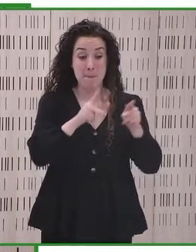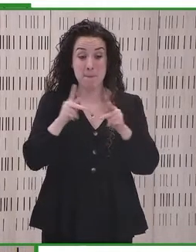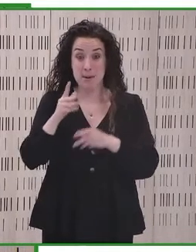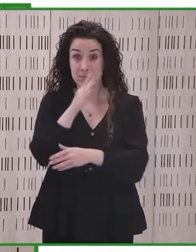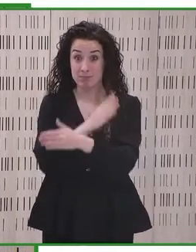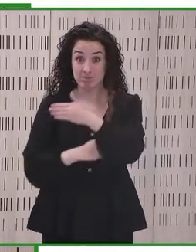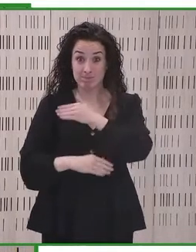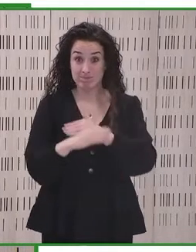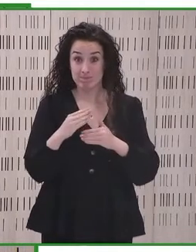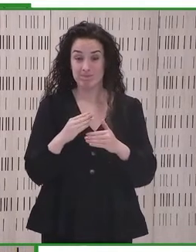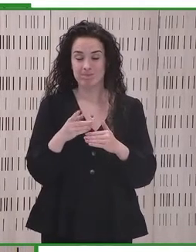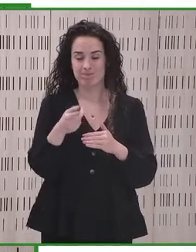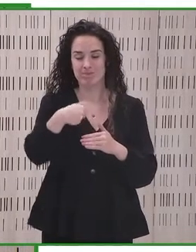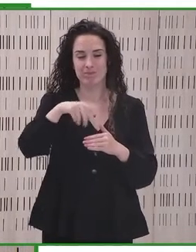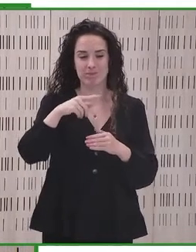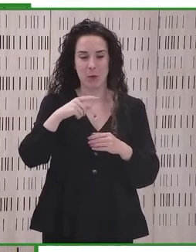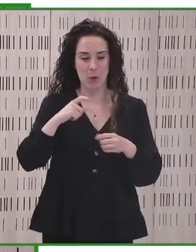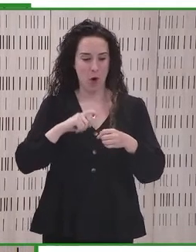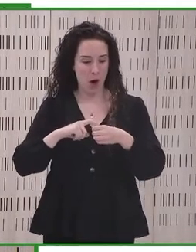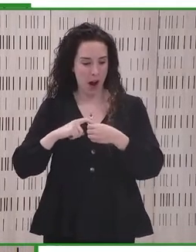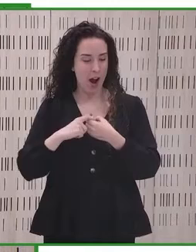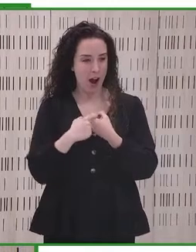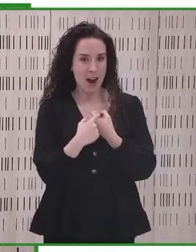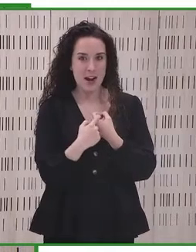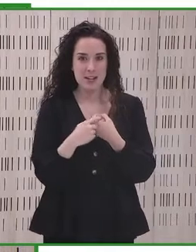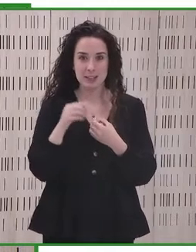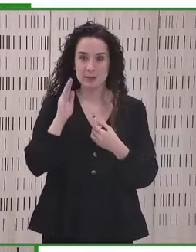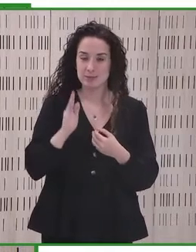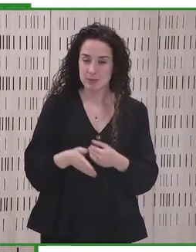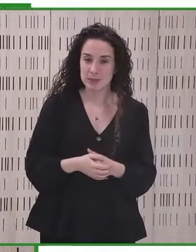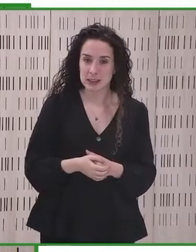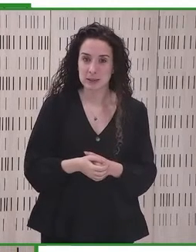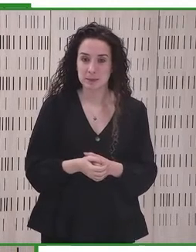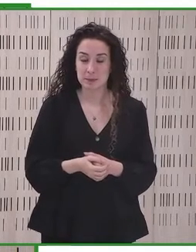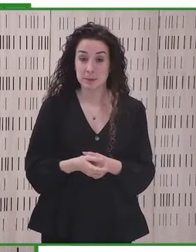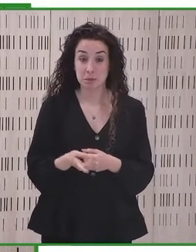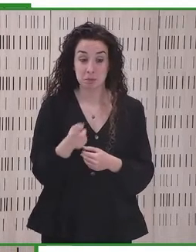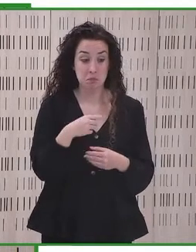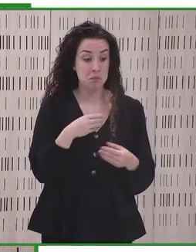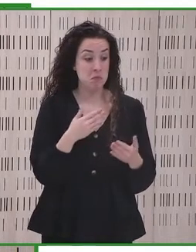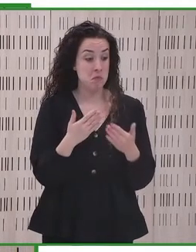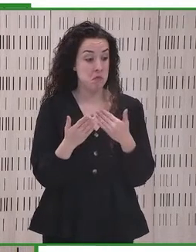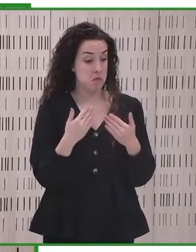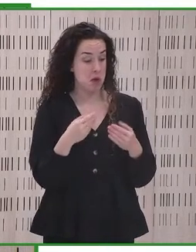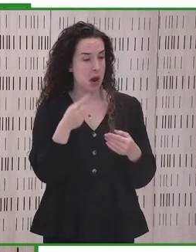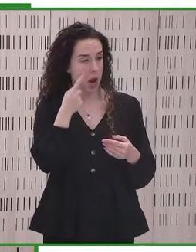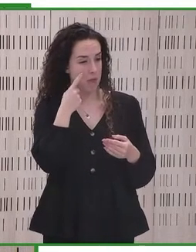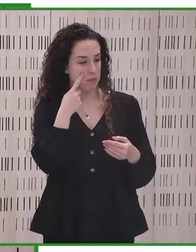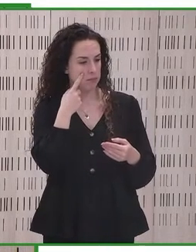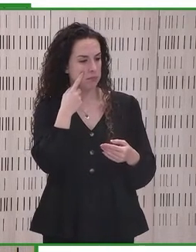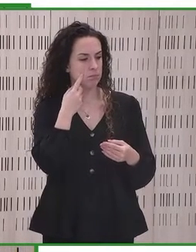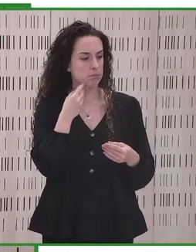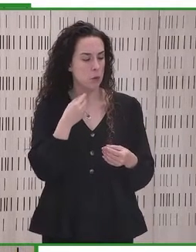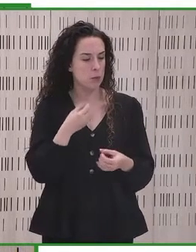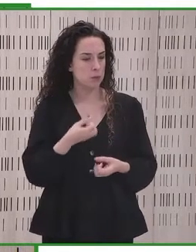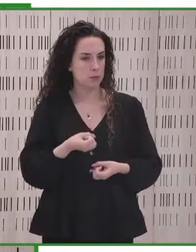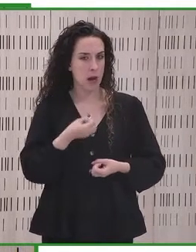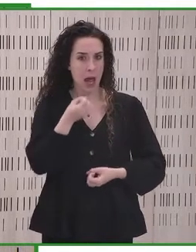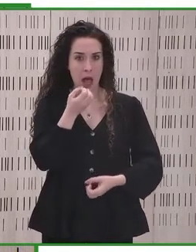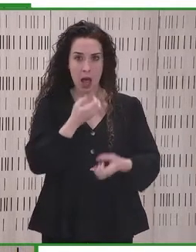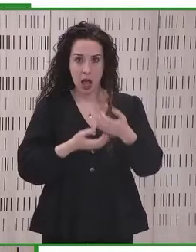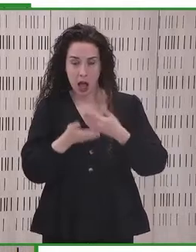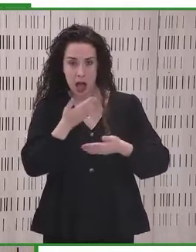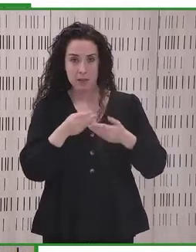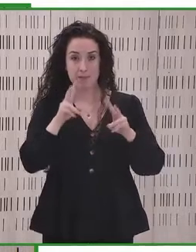tienen que poder participar como consultores de esos avances en materia de